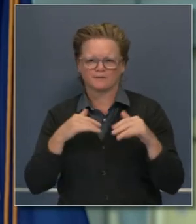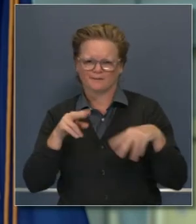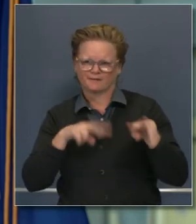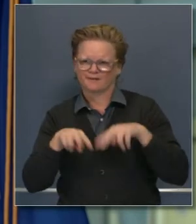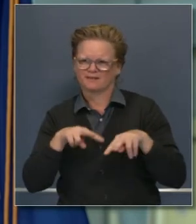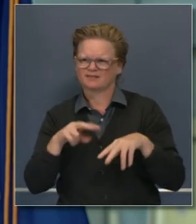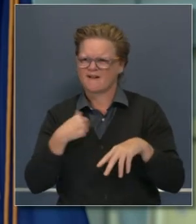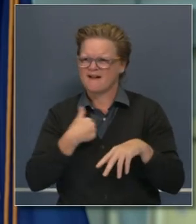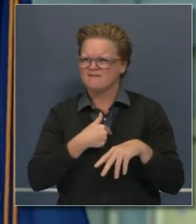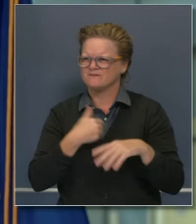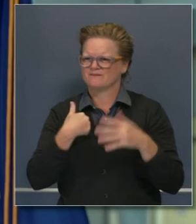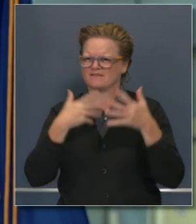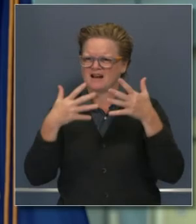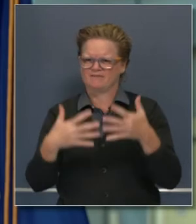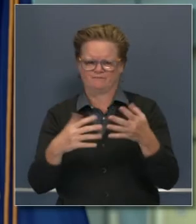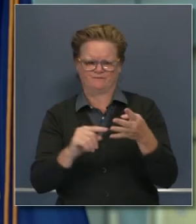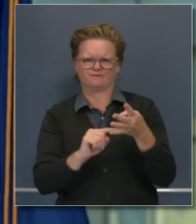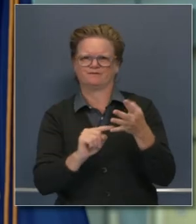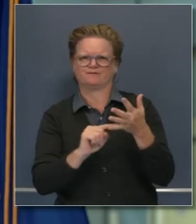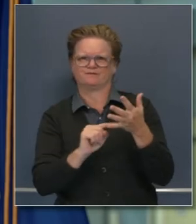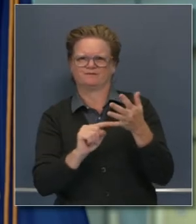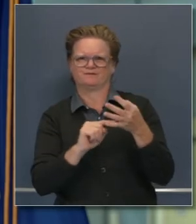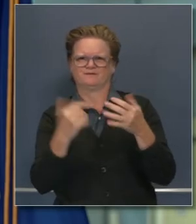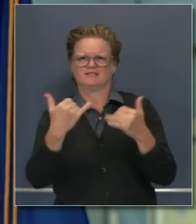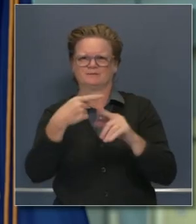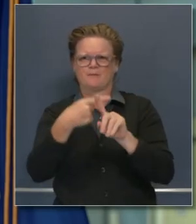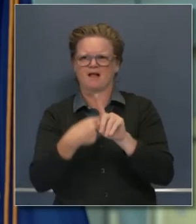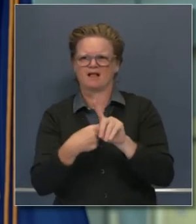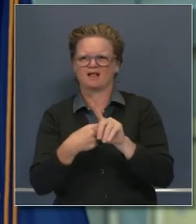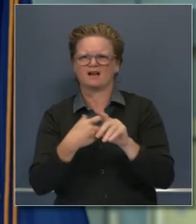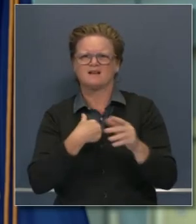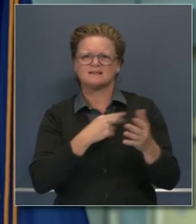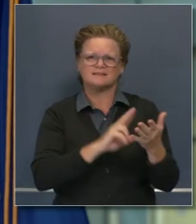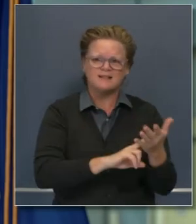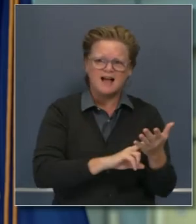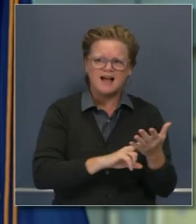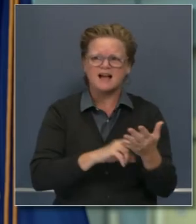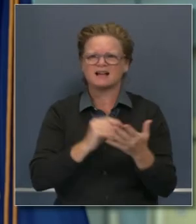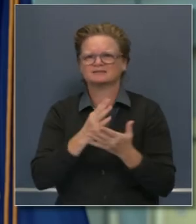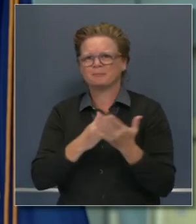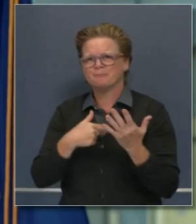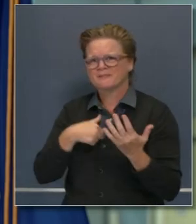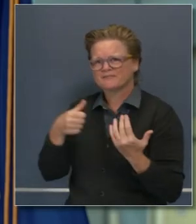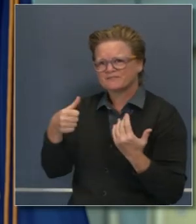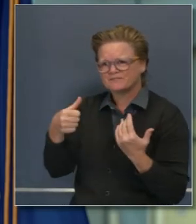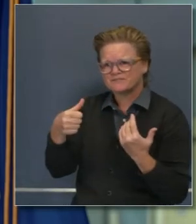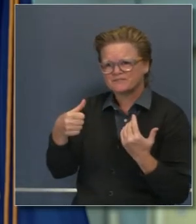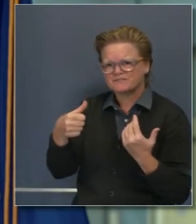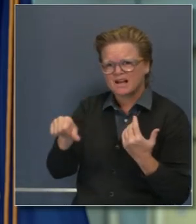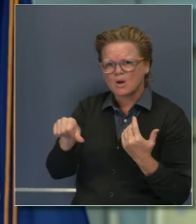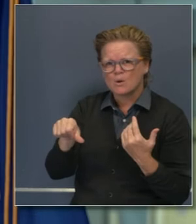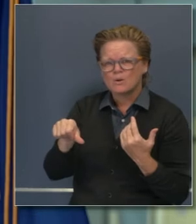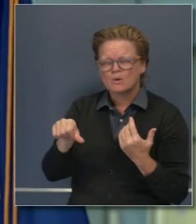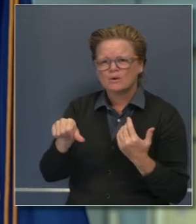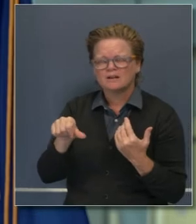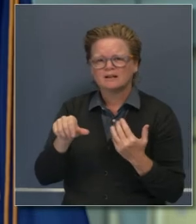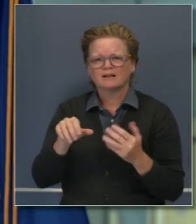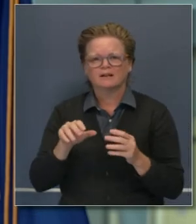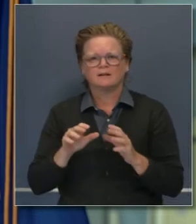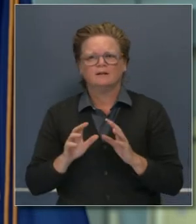nueve días más, más o menos, para tomar decisiones si firmar o vetar centenares de proyectos de ley.